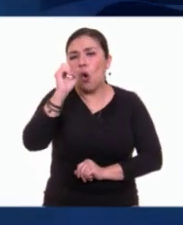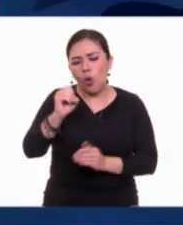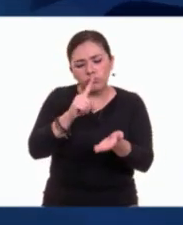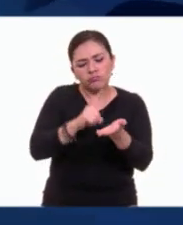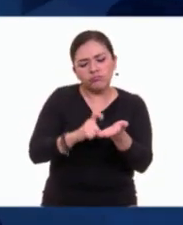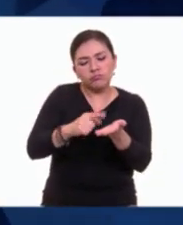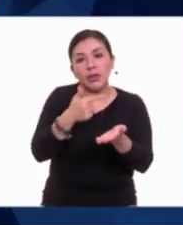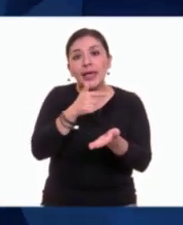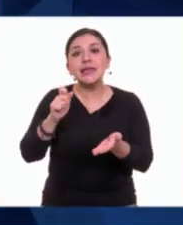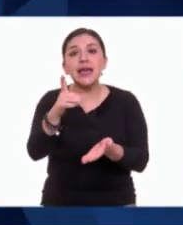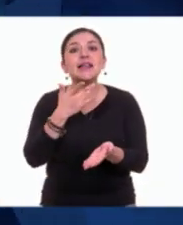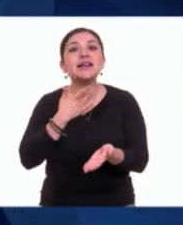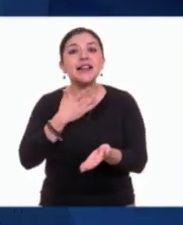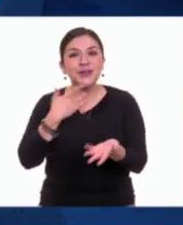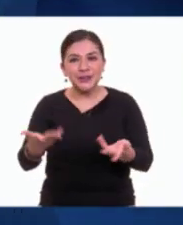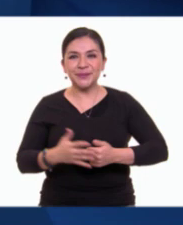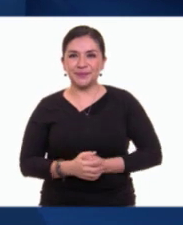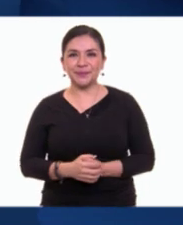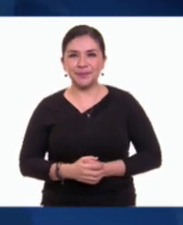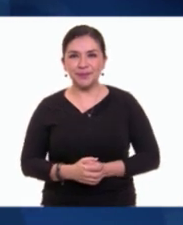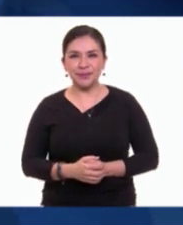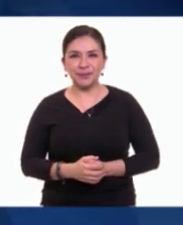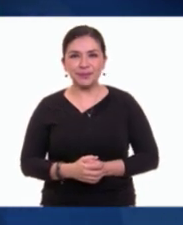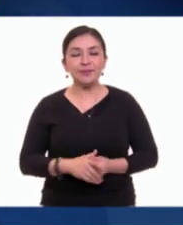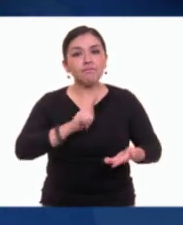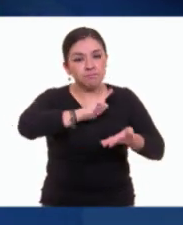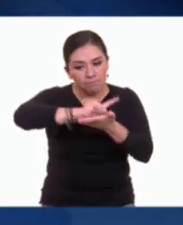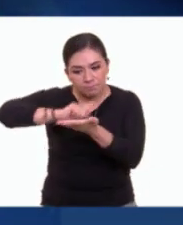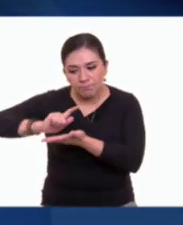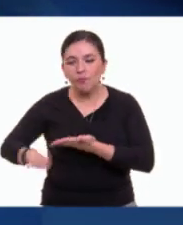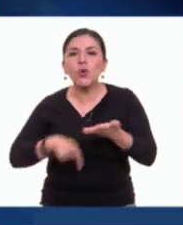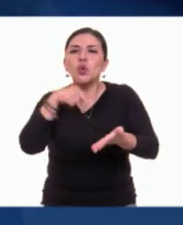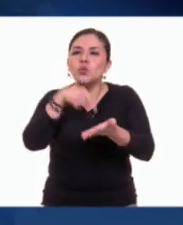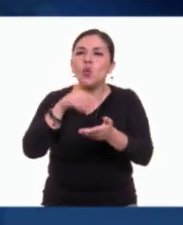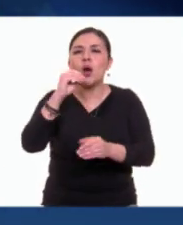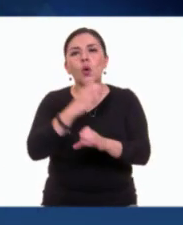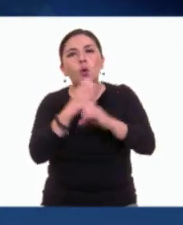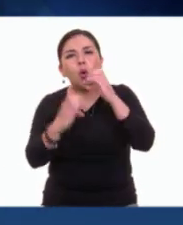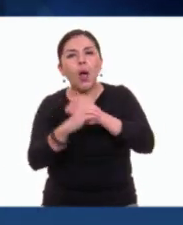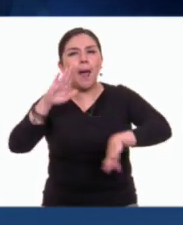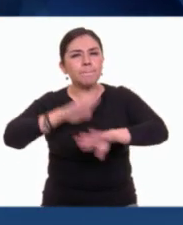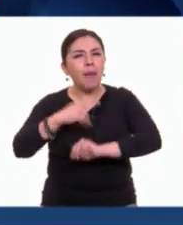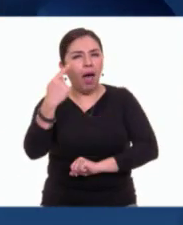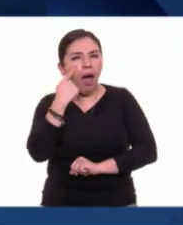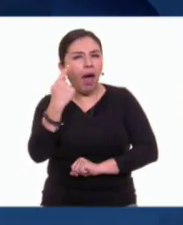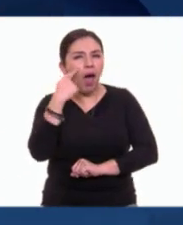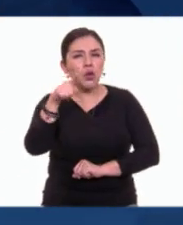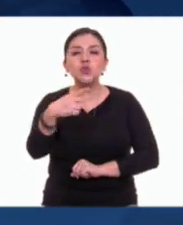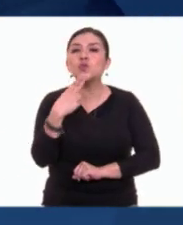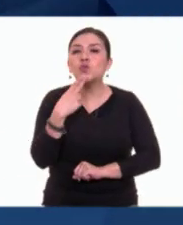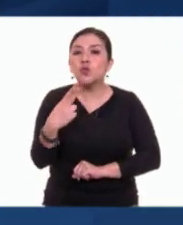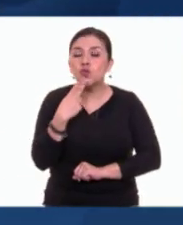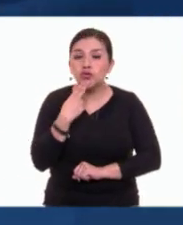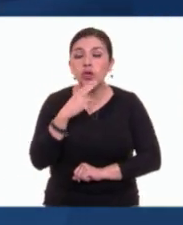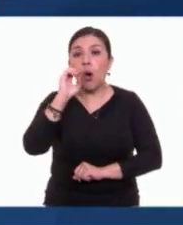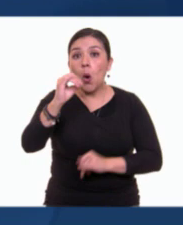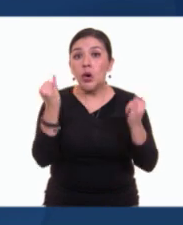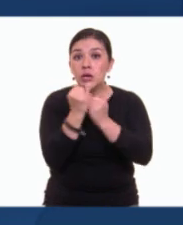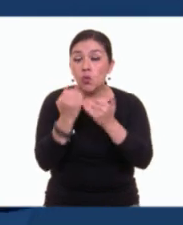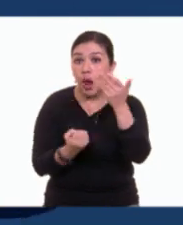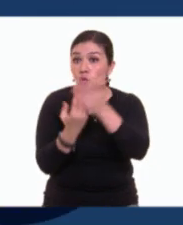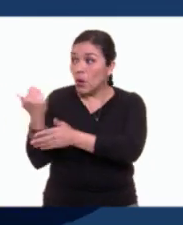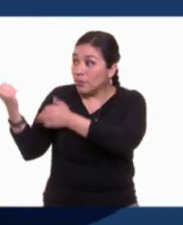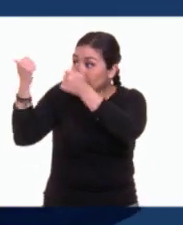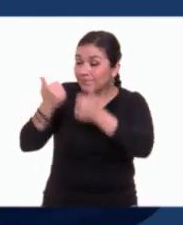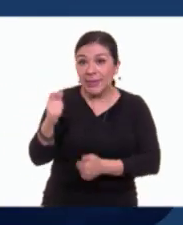desinfectante a base de agua y alcohol. Desinfecta las superficies de los objetos que más utilizas. También las